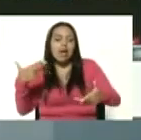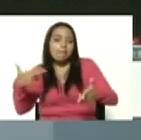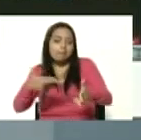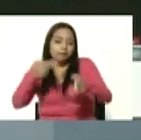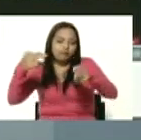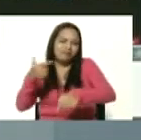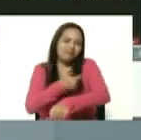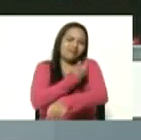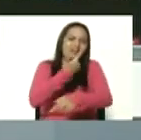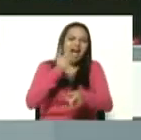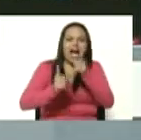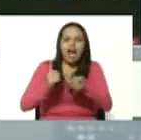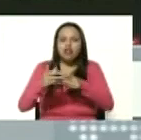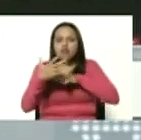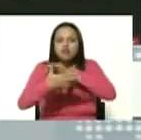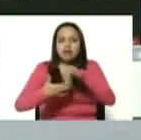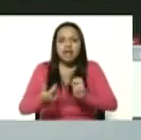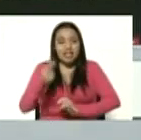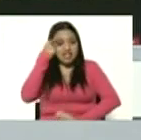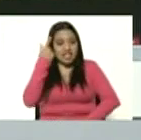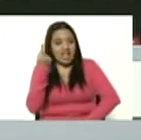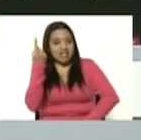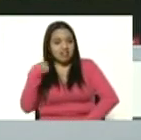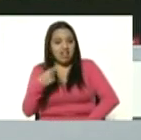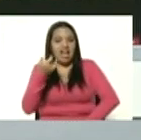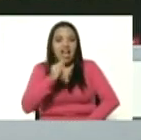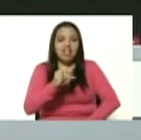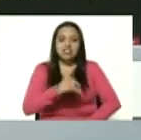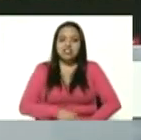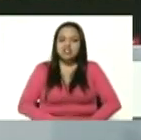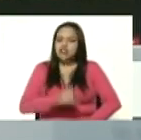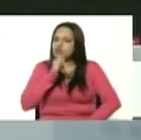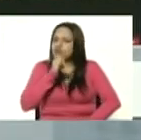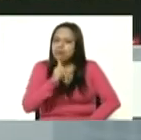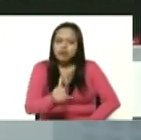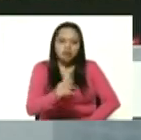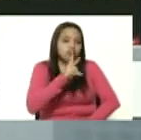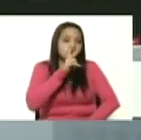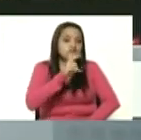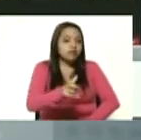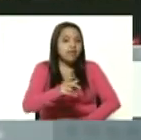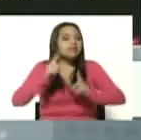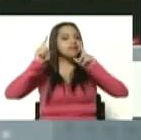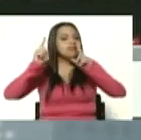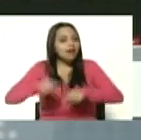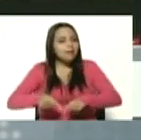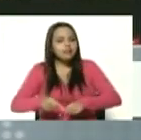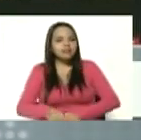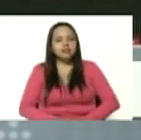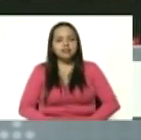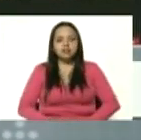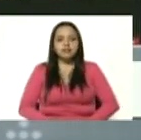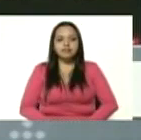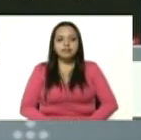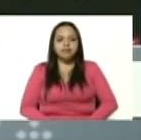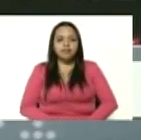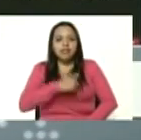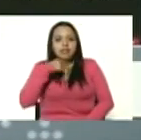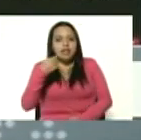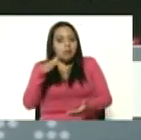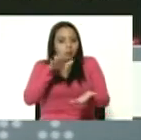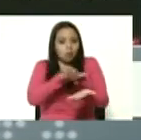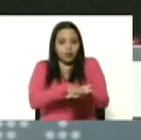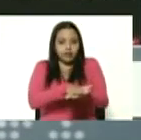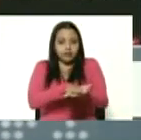el día de ayer recibimos la infausta noticia también de la muerte